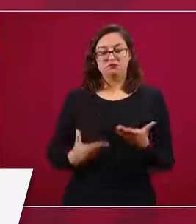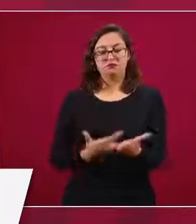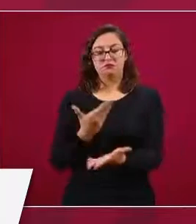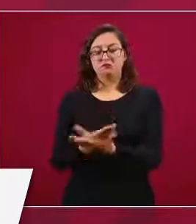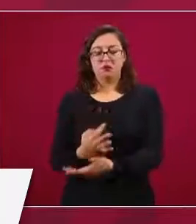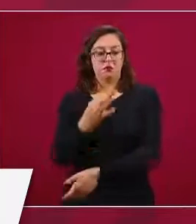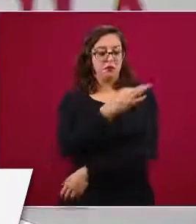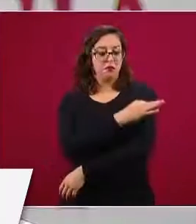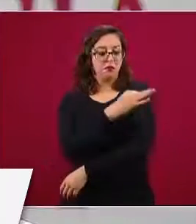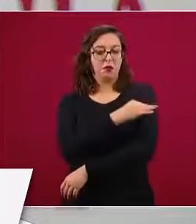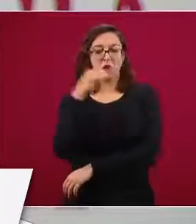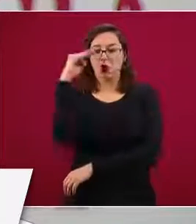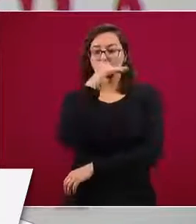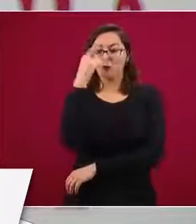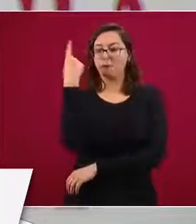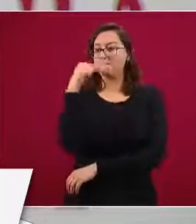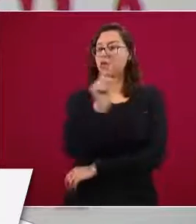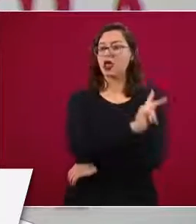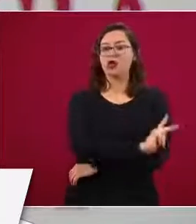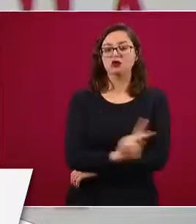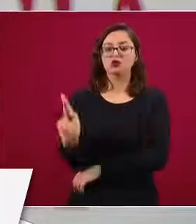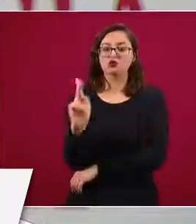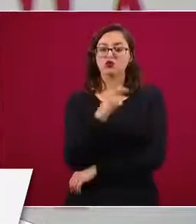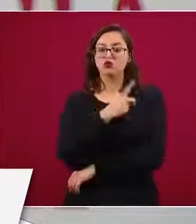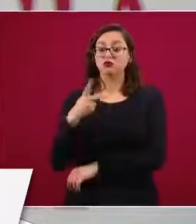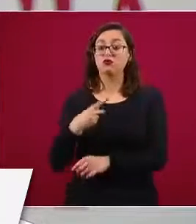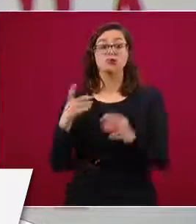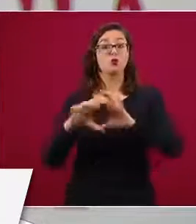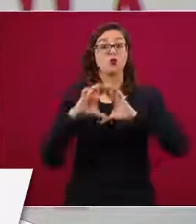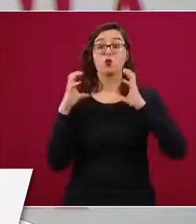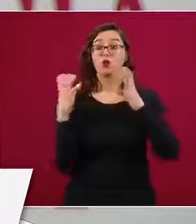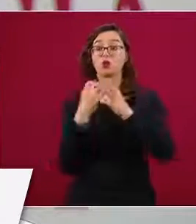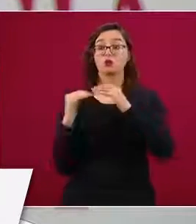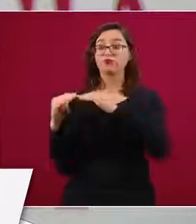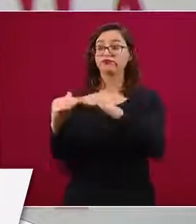vacuna gratuita de acceso universal en todo el mundo.